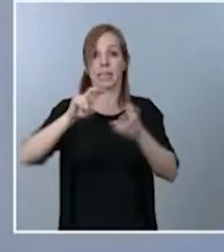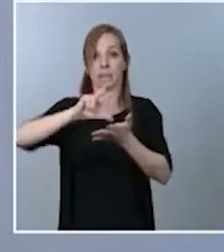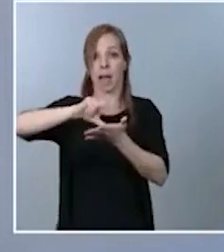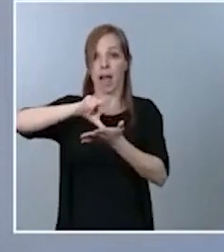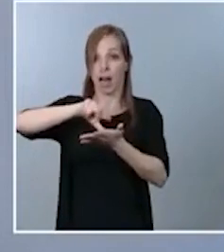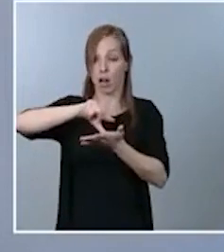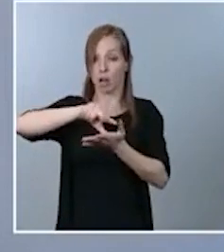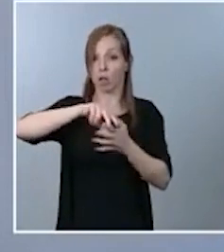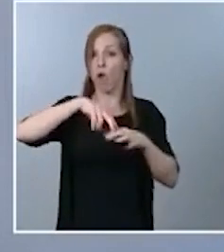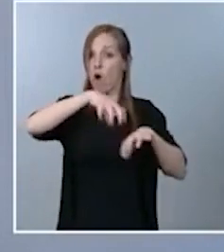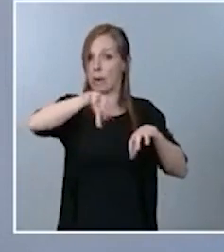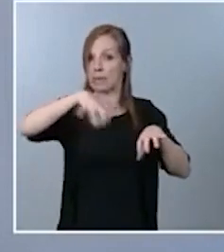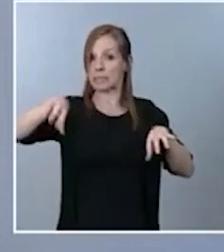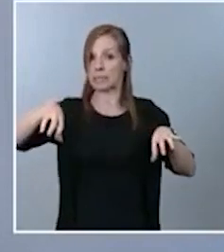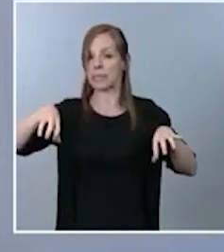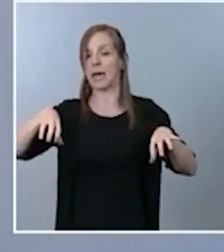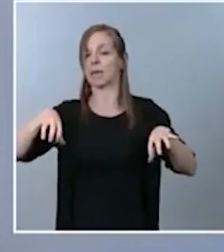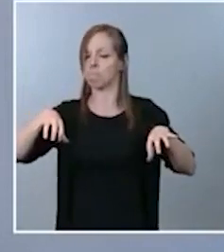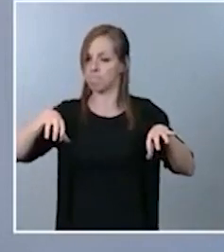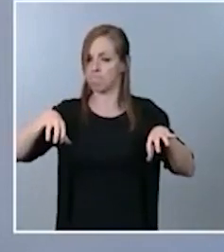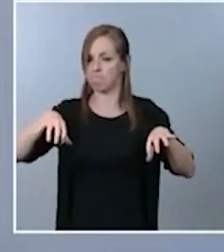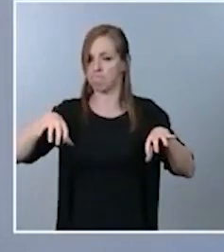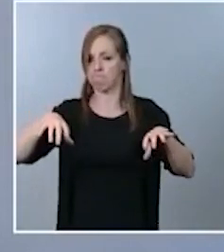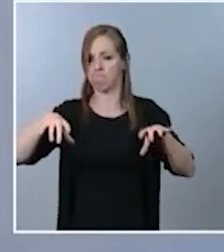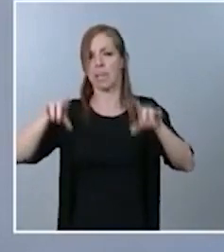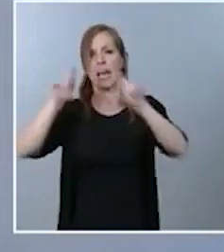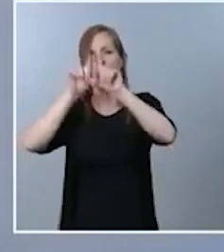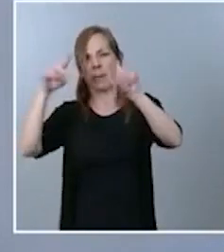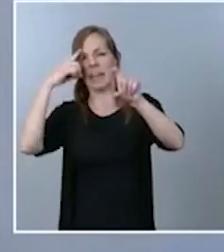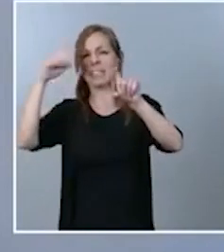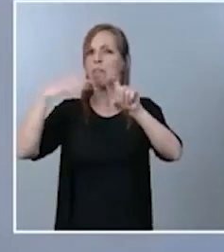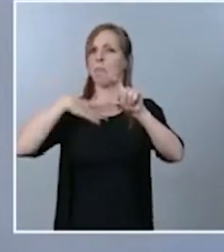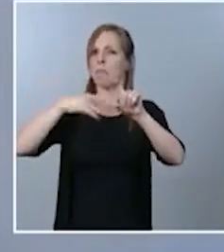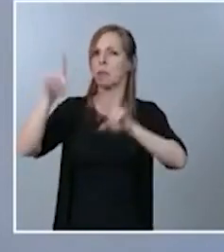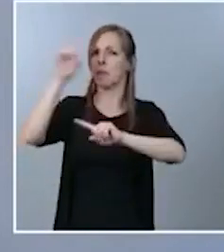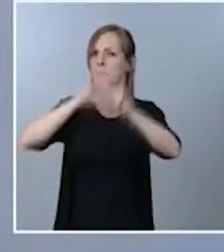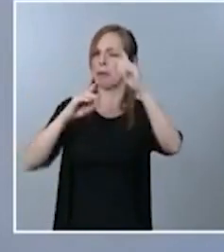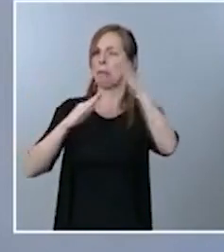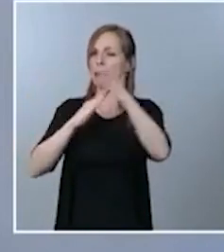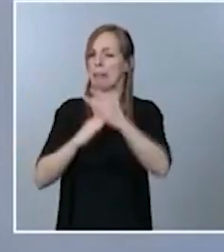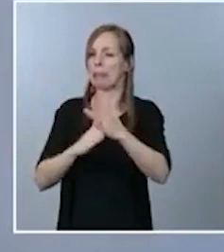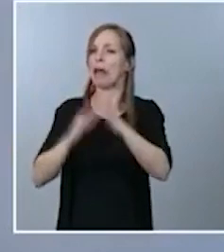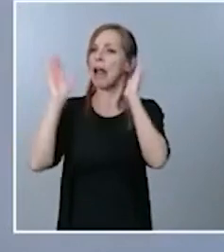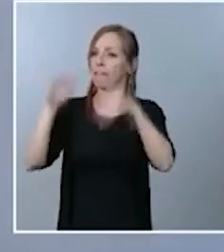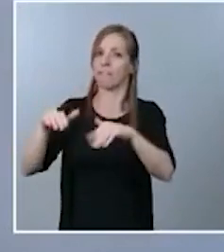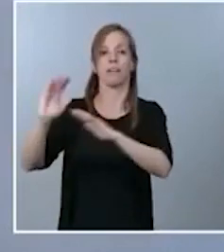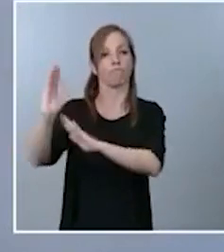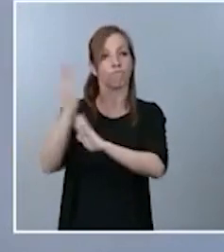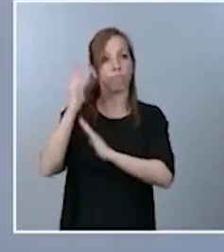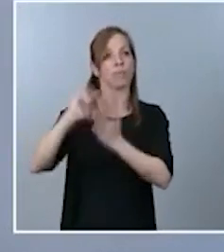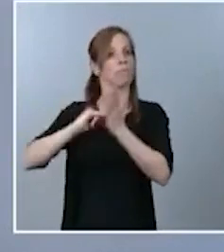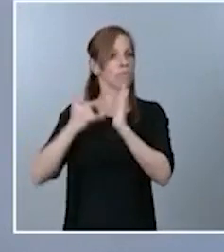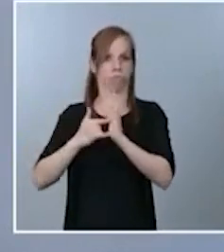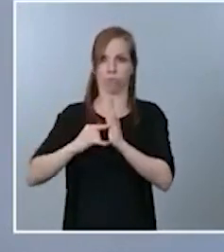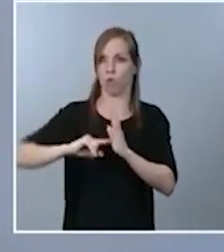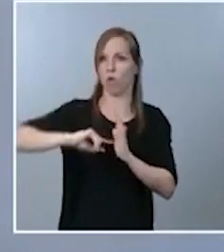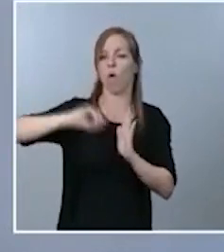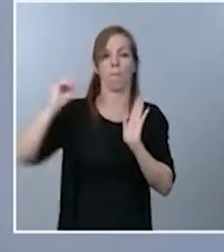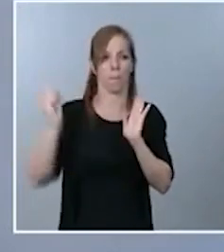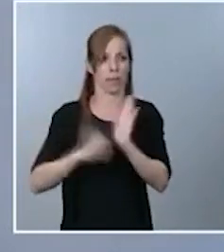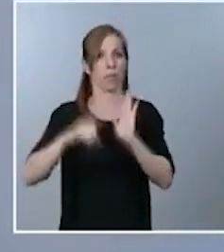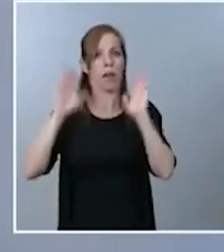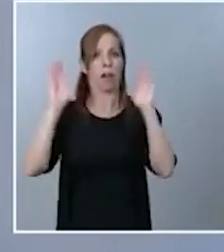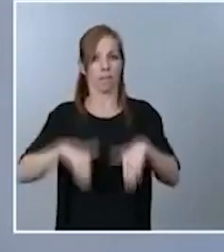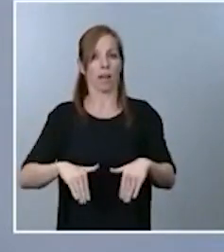consciente de las posibles dificultades y ha propuesto un sistema completo por el cual todas estas dificultades